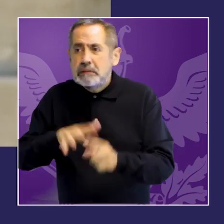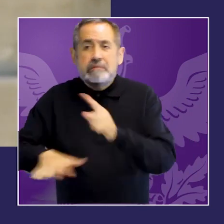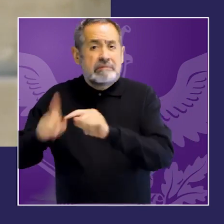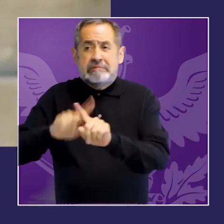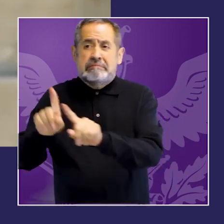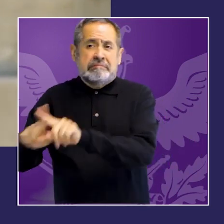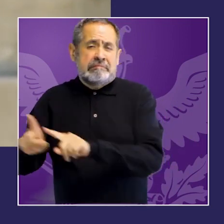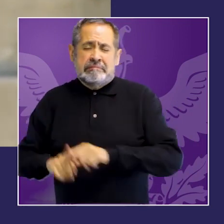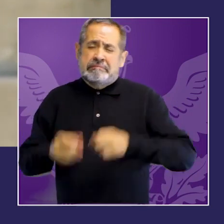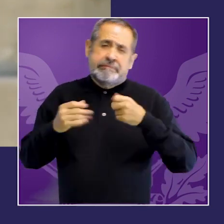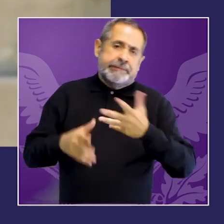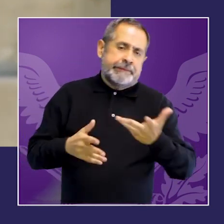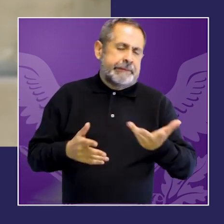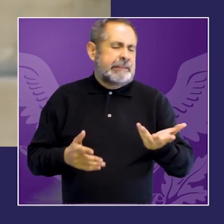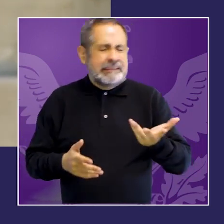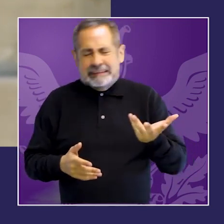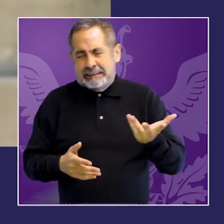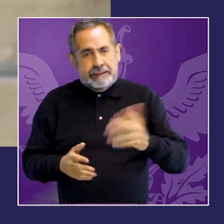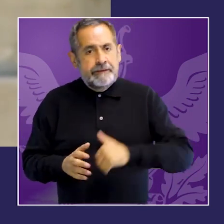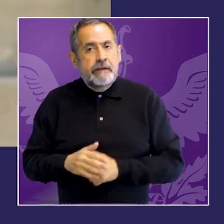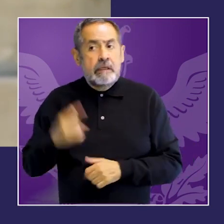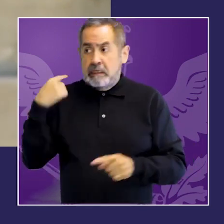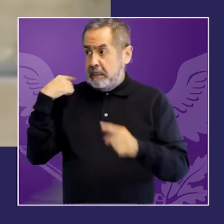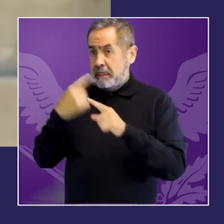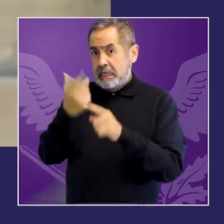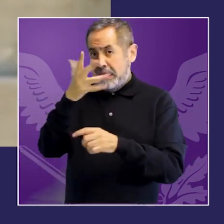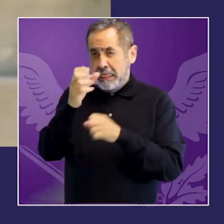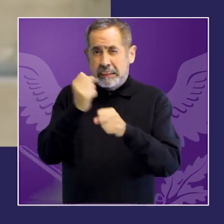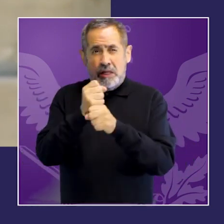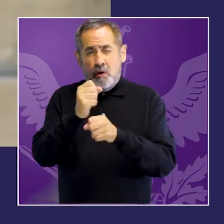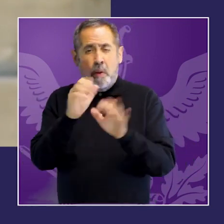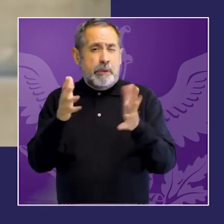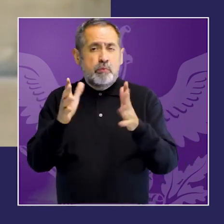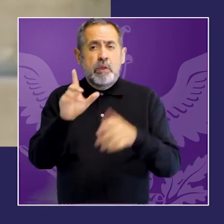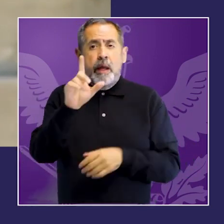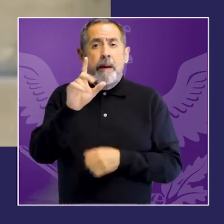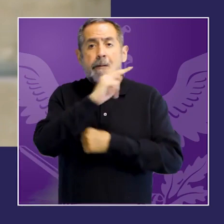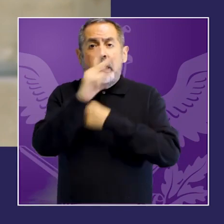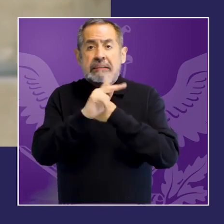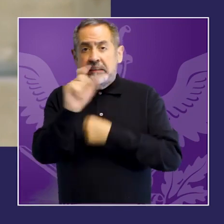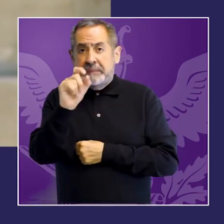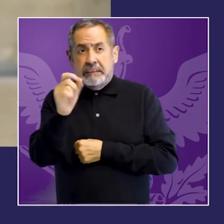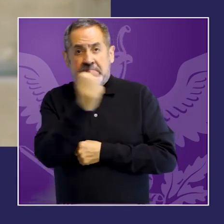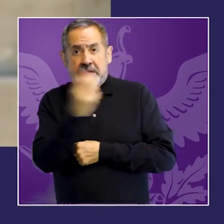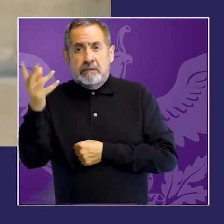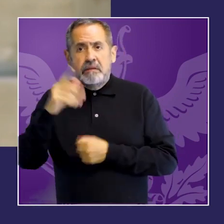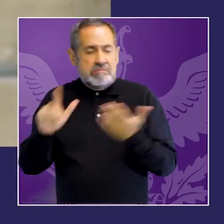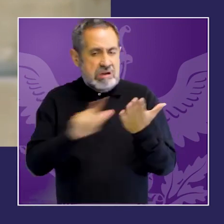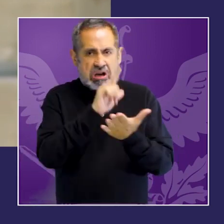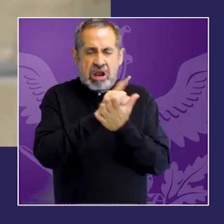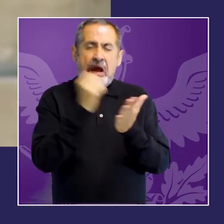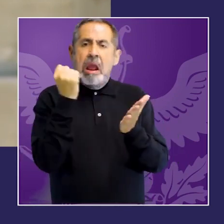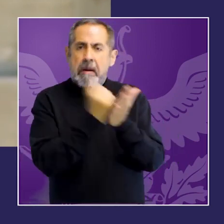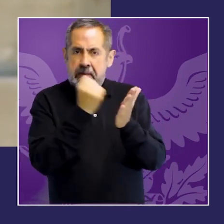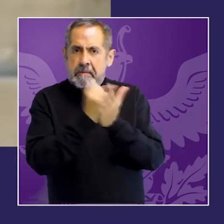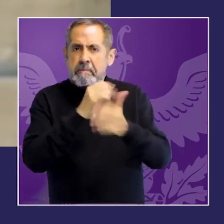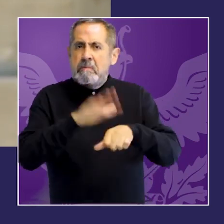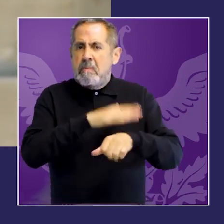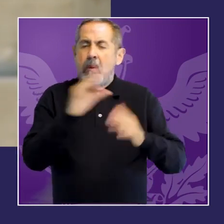crece el involucramiento de instituciones, de políticas, de financiamiento para abordar este fenómeno.